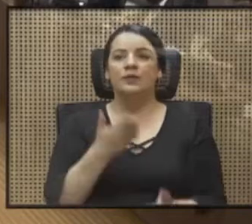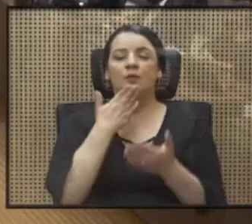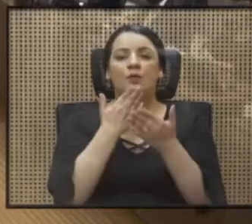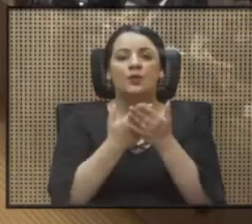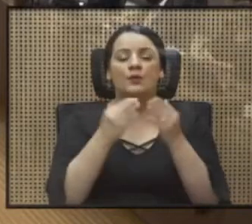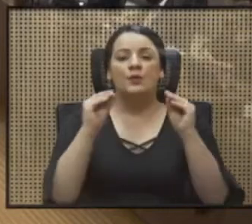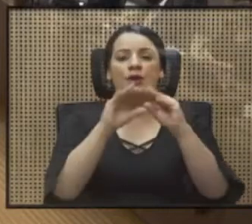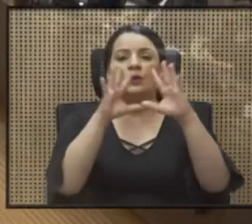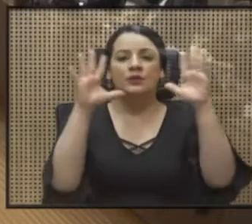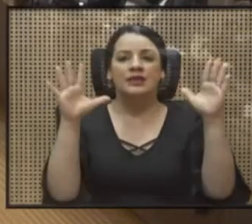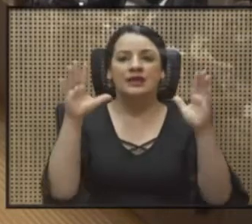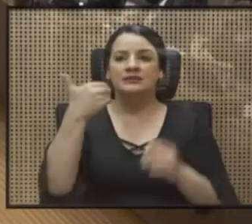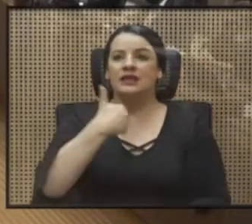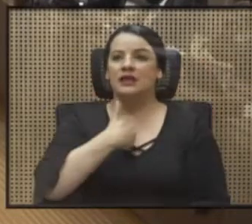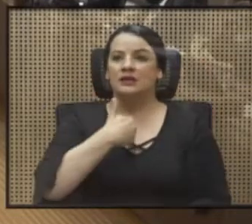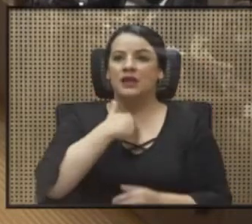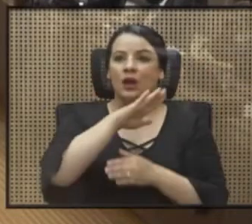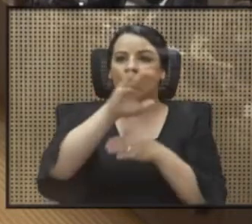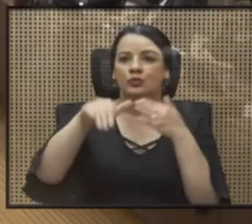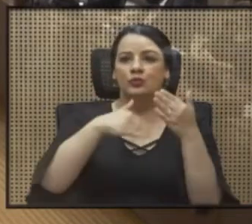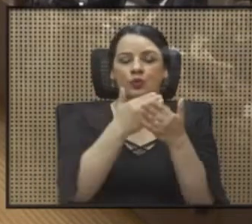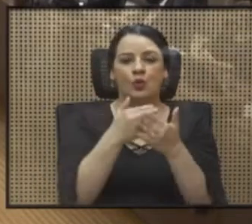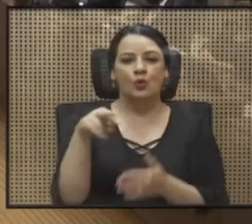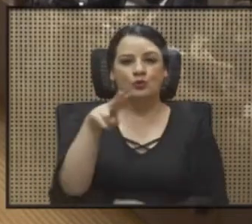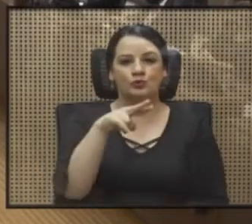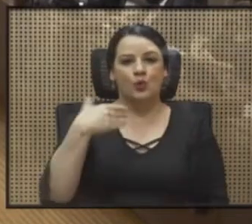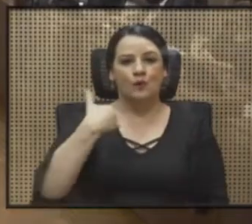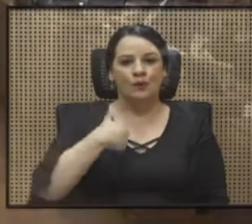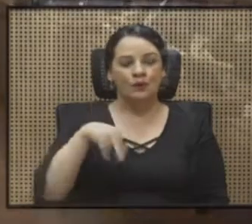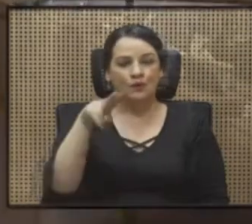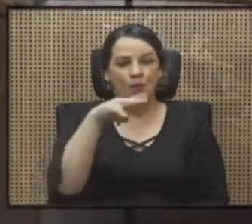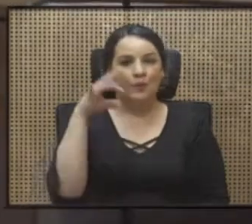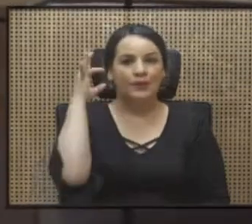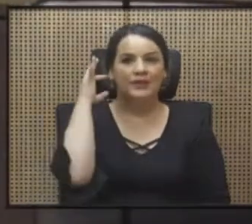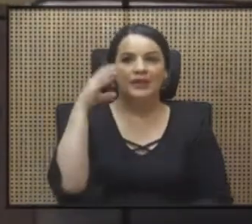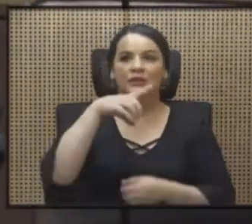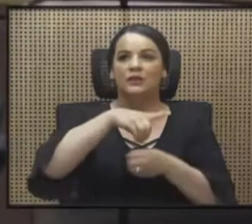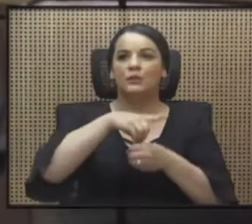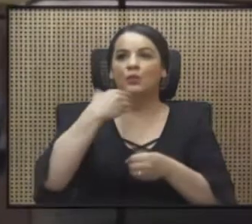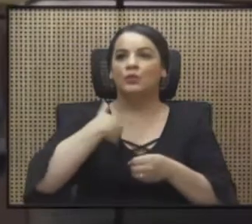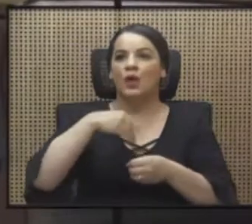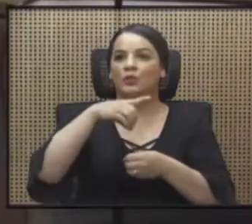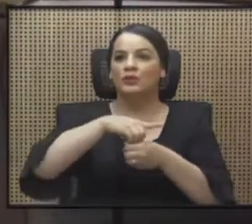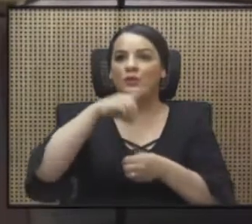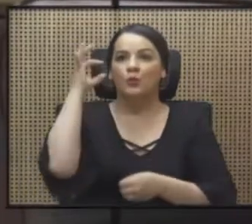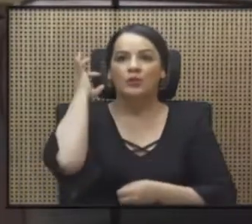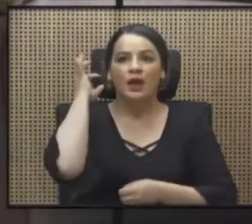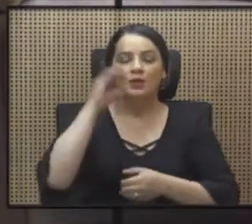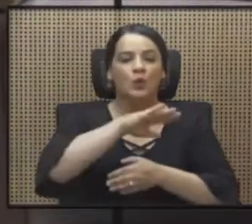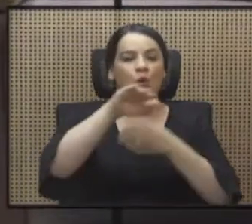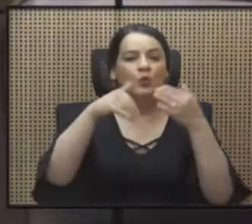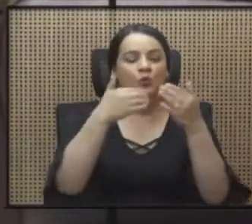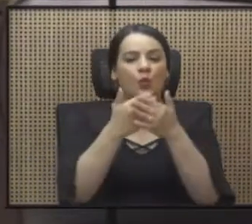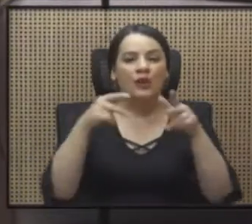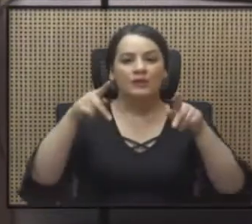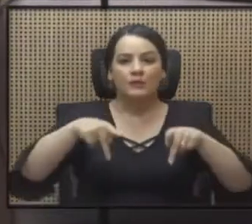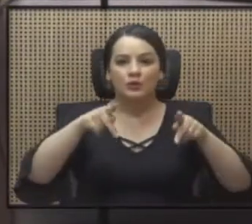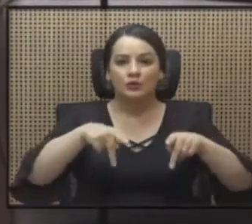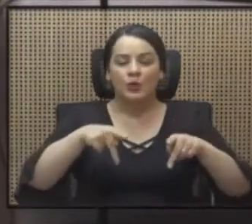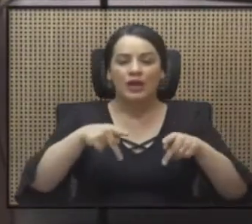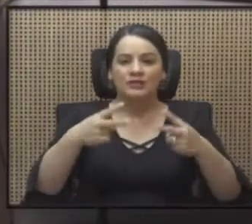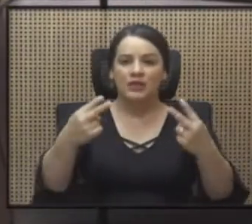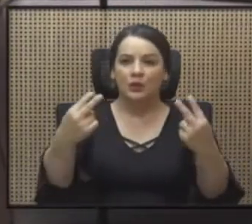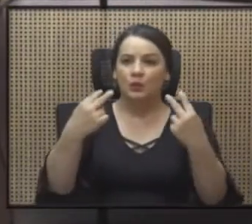Buenos días, tengan todos los compañeros y compañeras, diputados y diputadas, todas las personas que nos están escuchando,